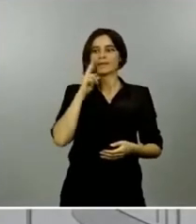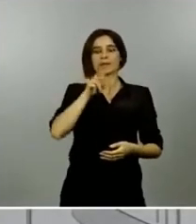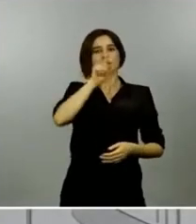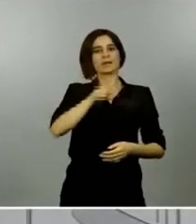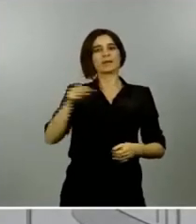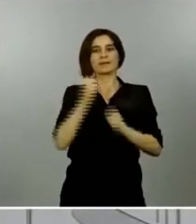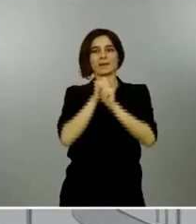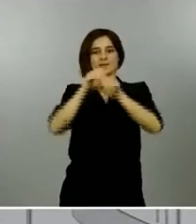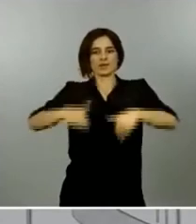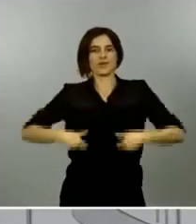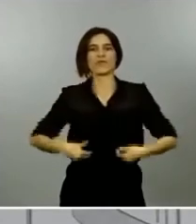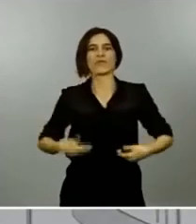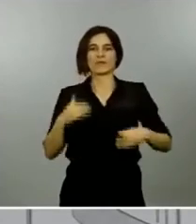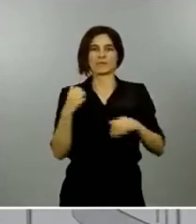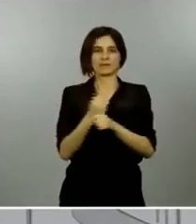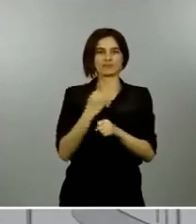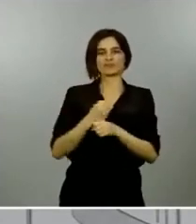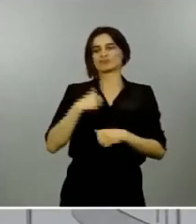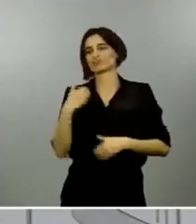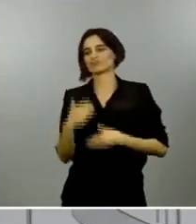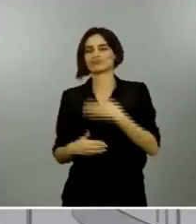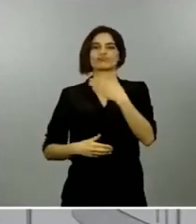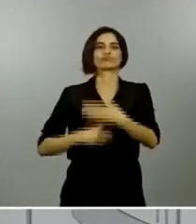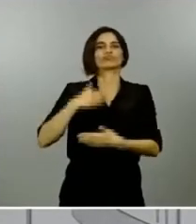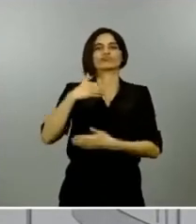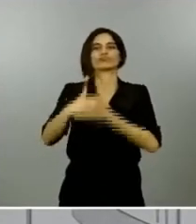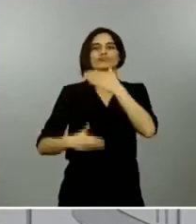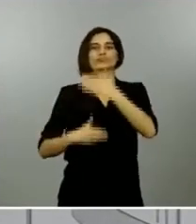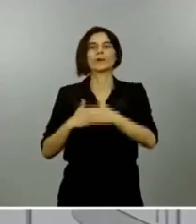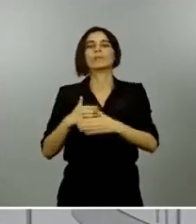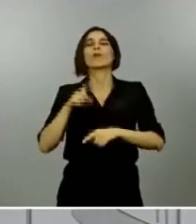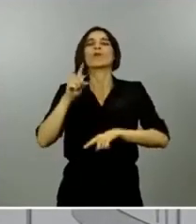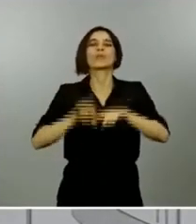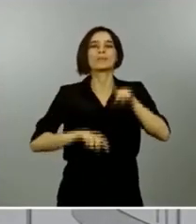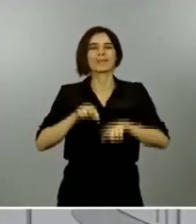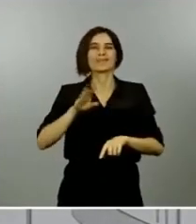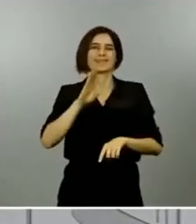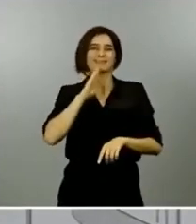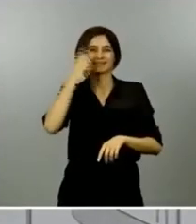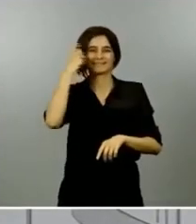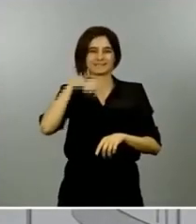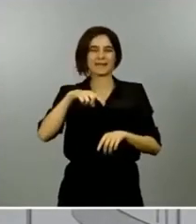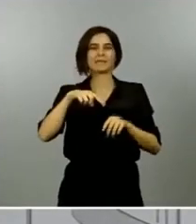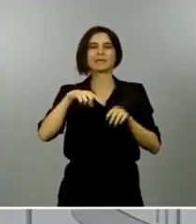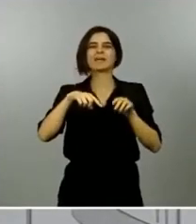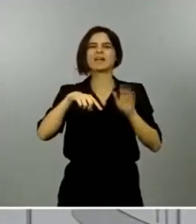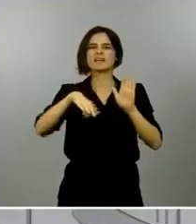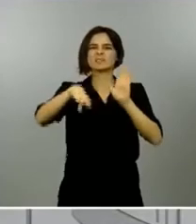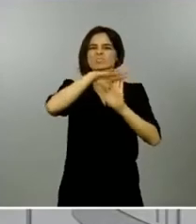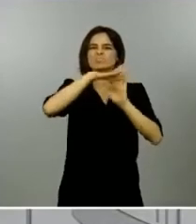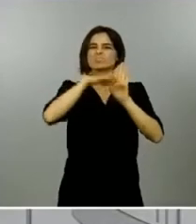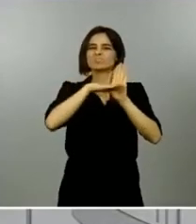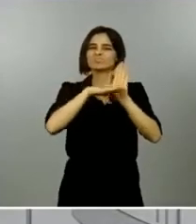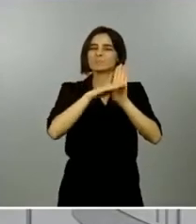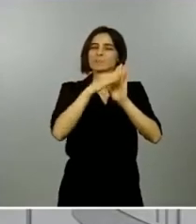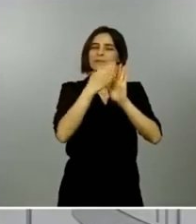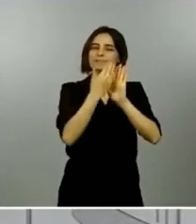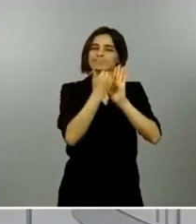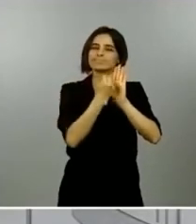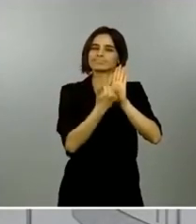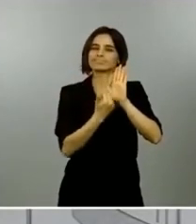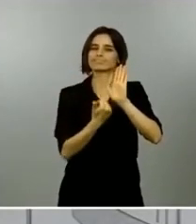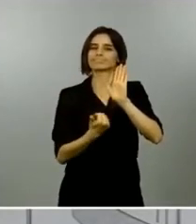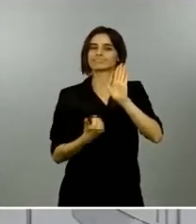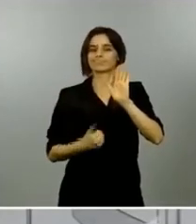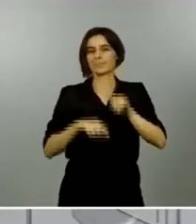esa actividad económica conforme a la gradualidad que hemos marcado en la desescalada y finalmente respecto a la